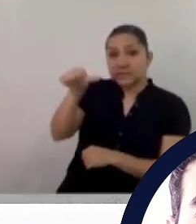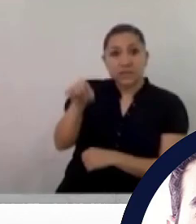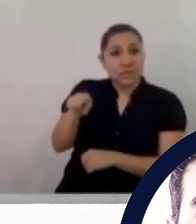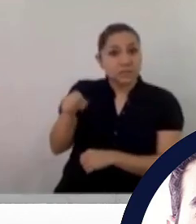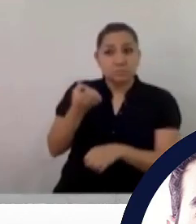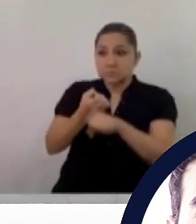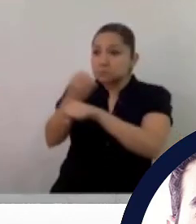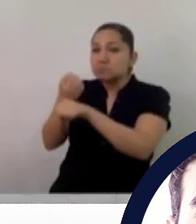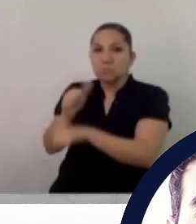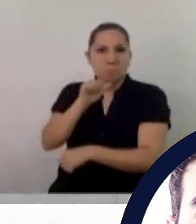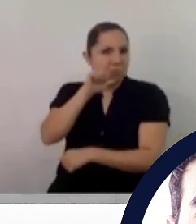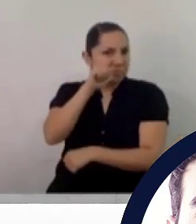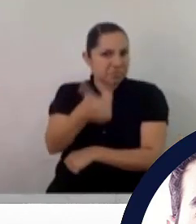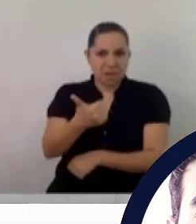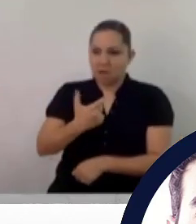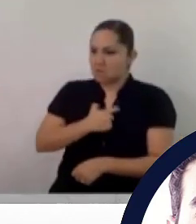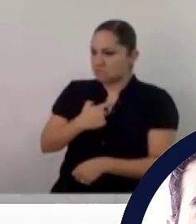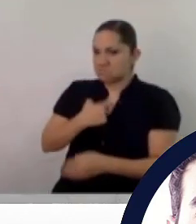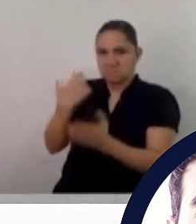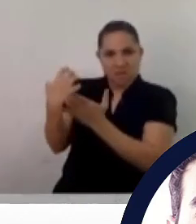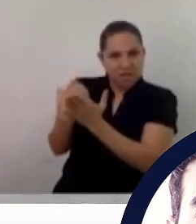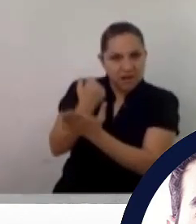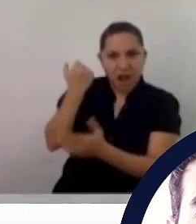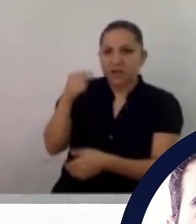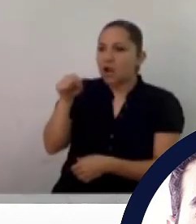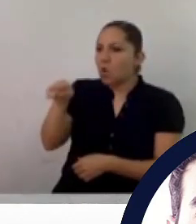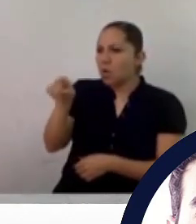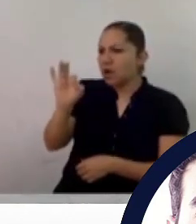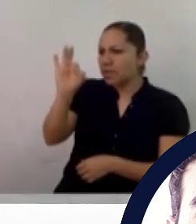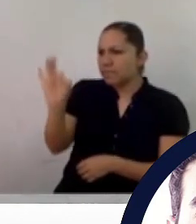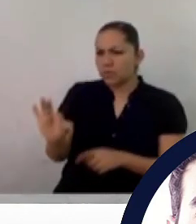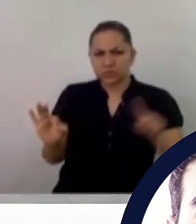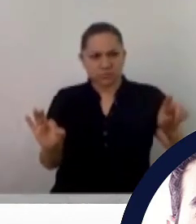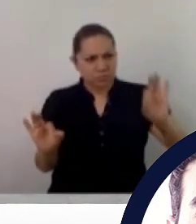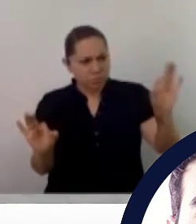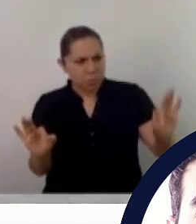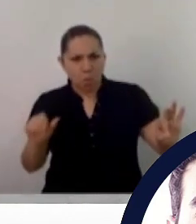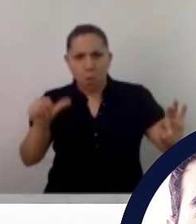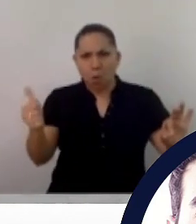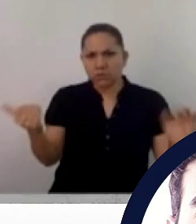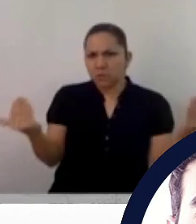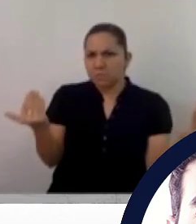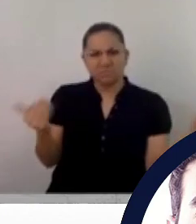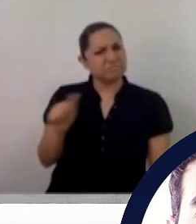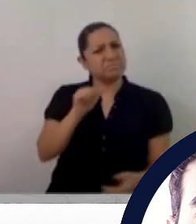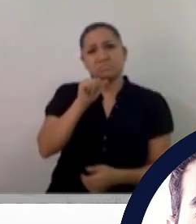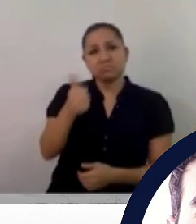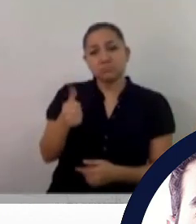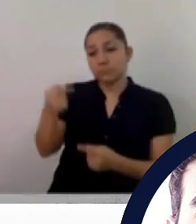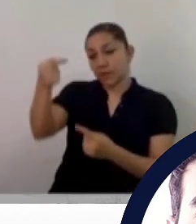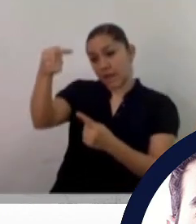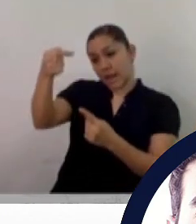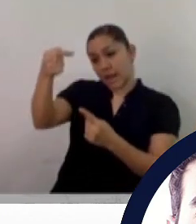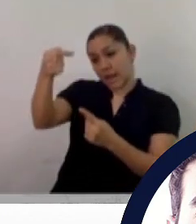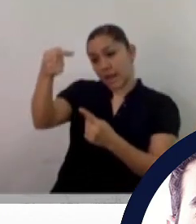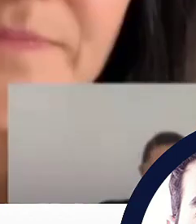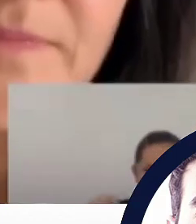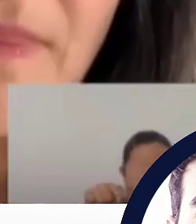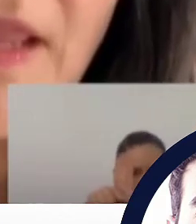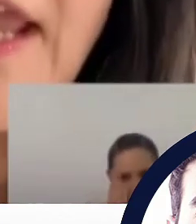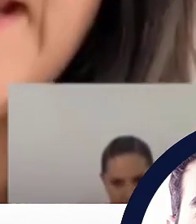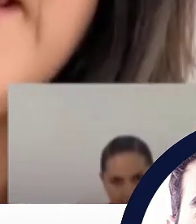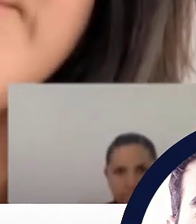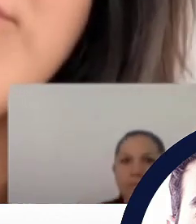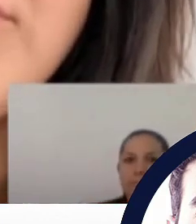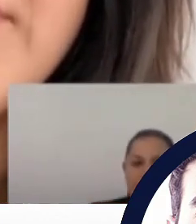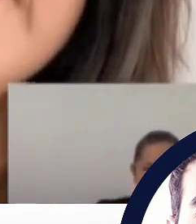problemas estructurales del país y de los estados y no necesariamente de la coyuntura y de cómo se mueven los indicadores en el corto